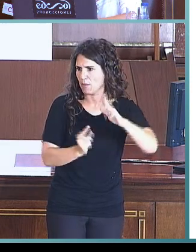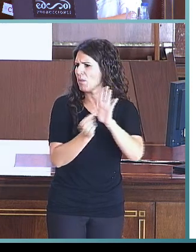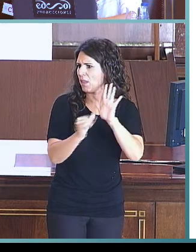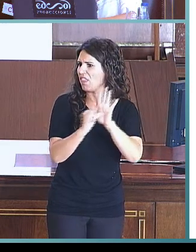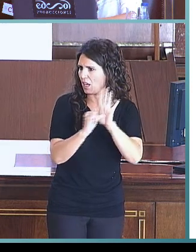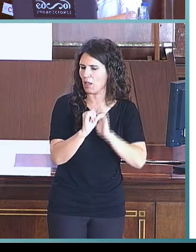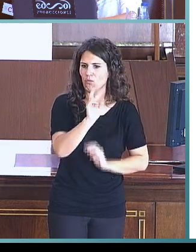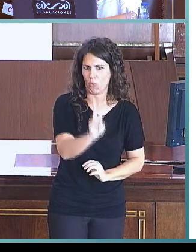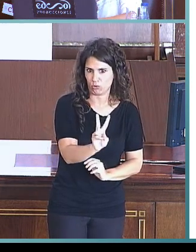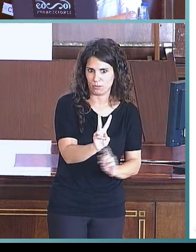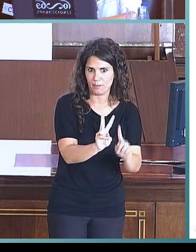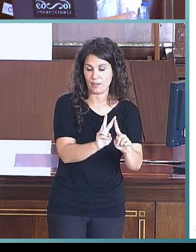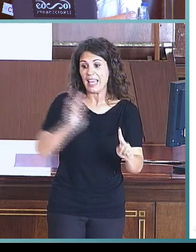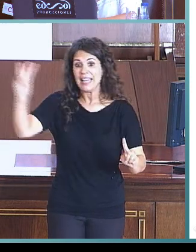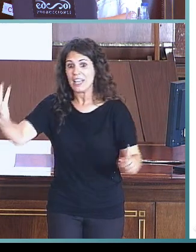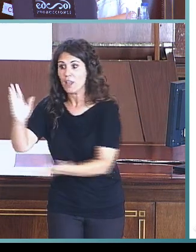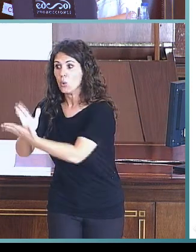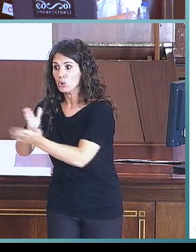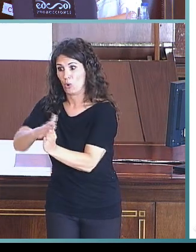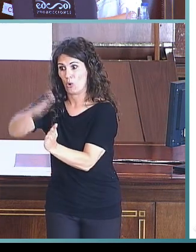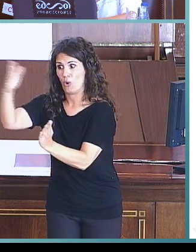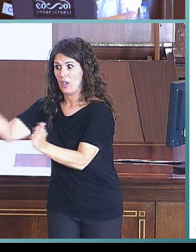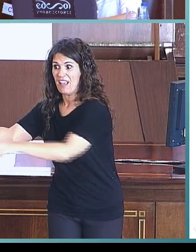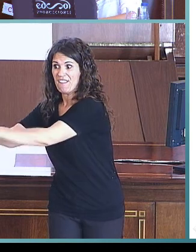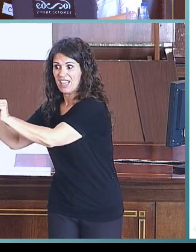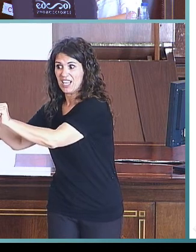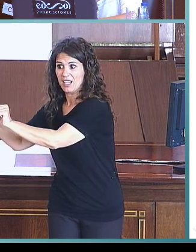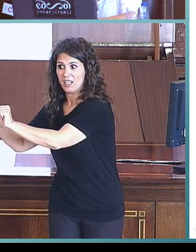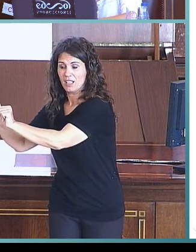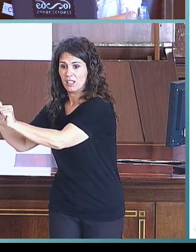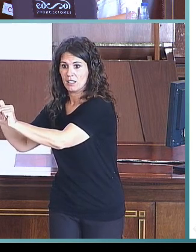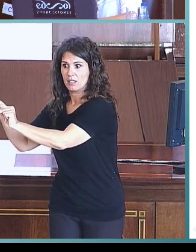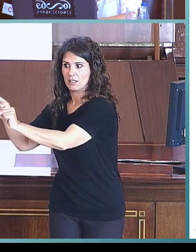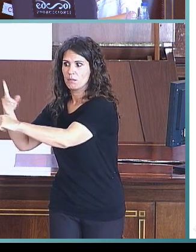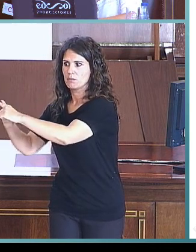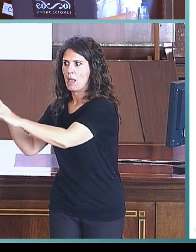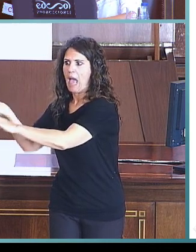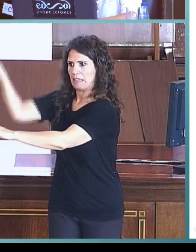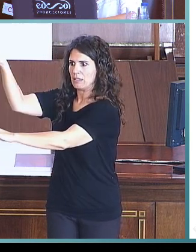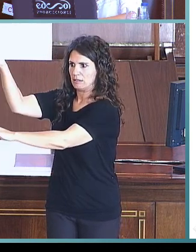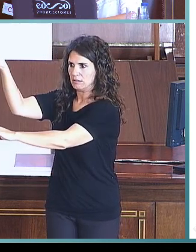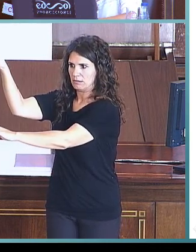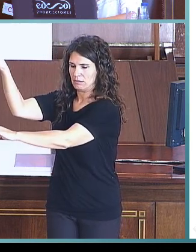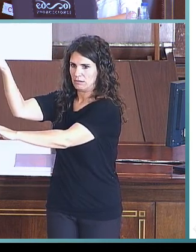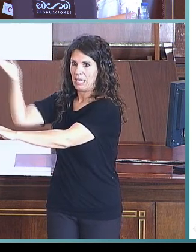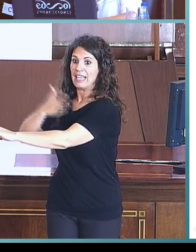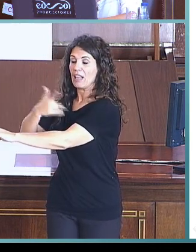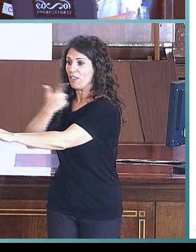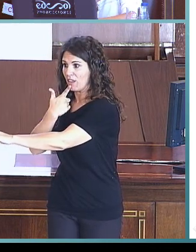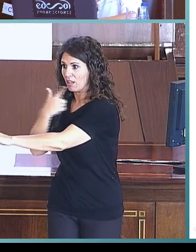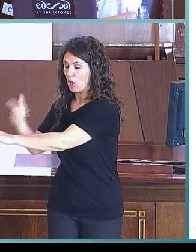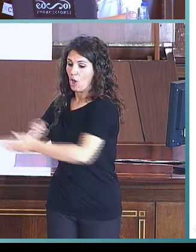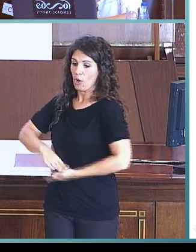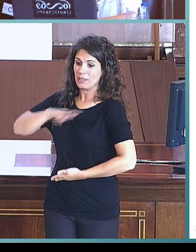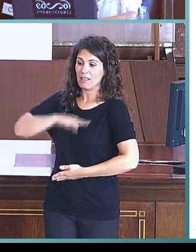al final del tercer curso encontramos ya puntuaciones medias altas. Luego vemos que las competencias